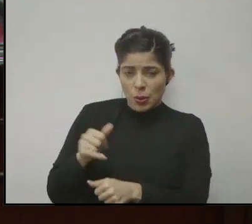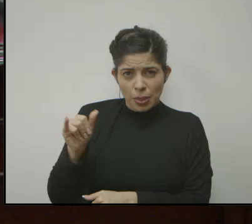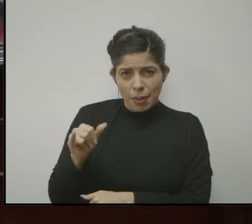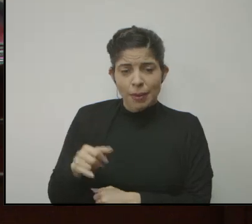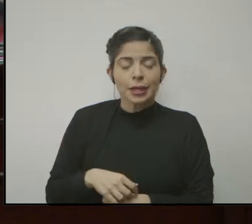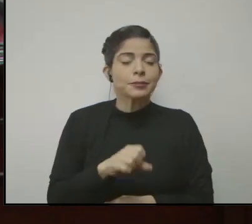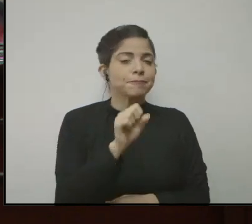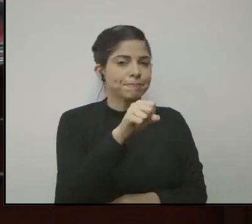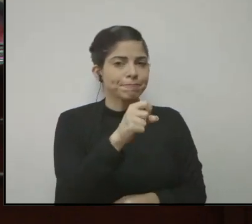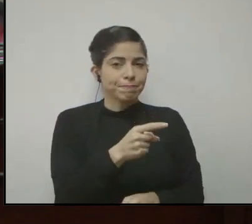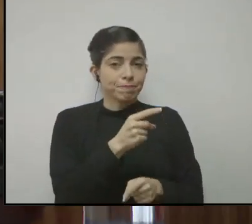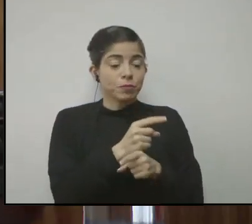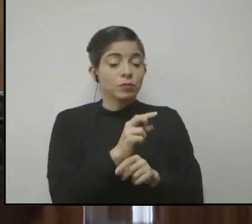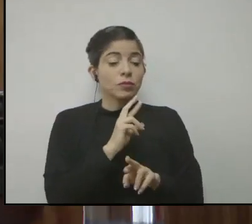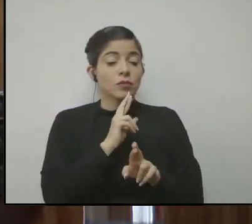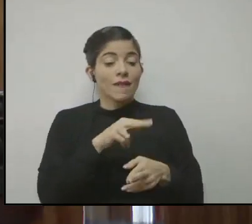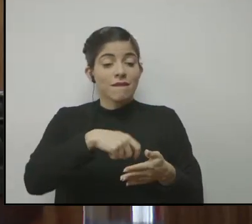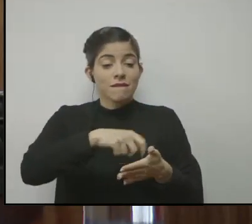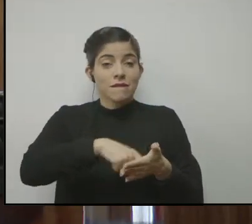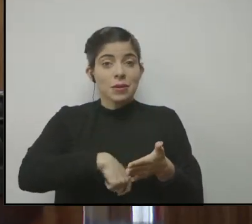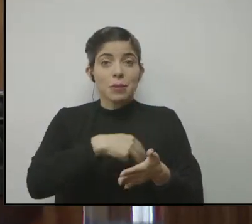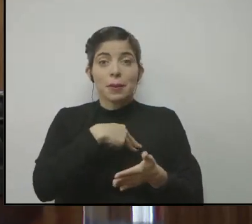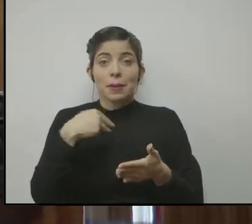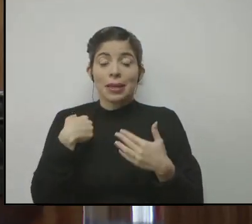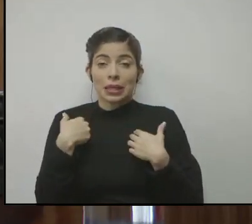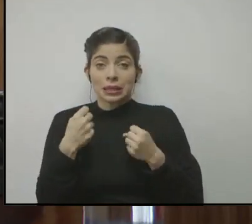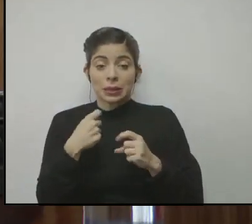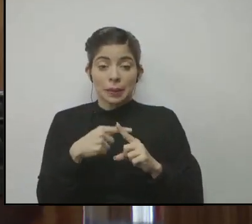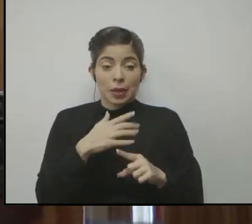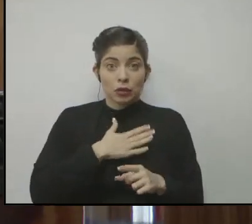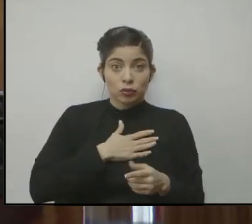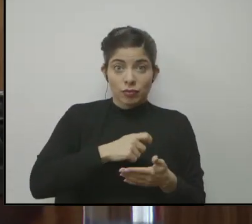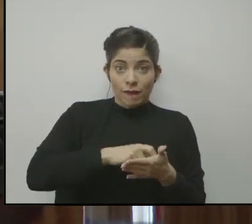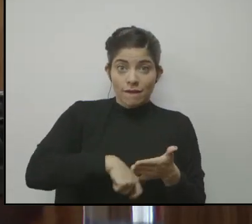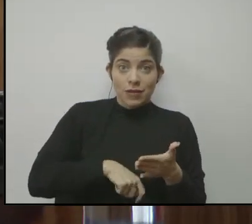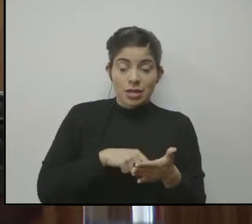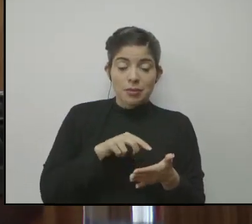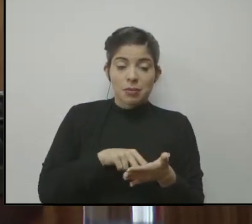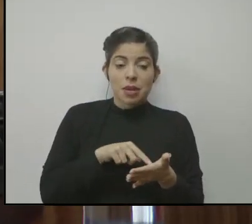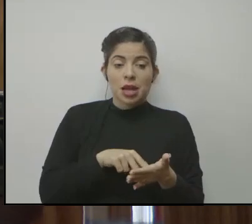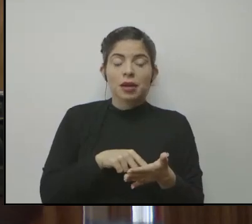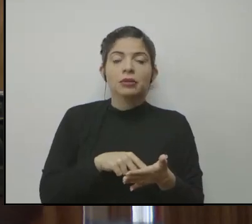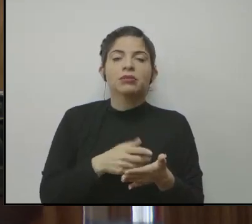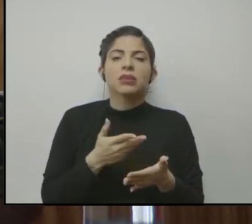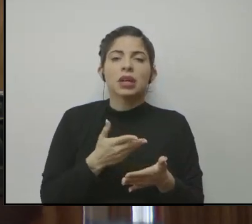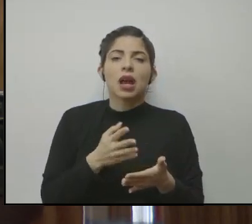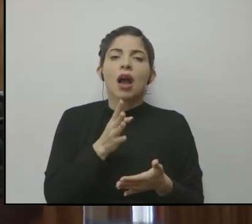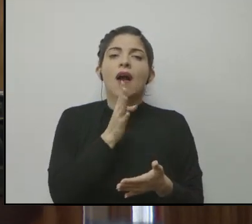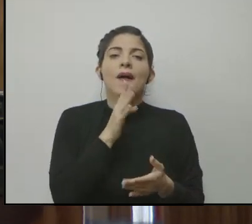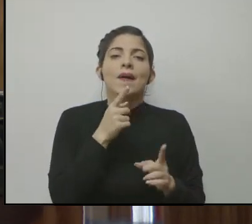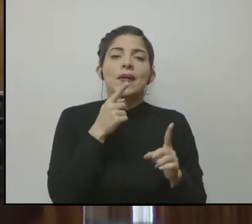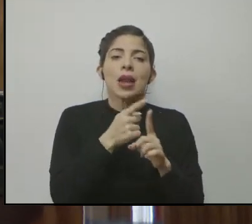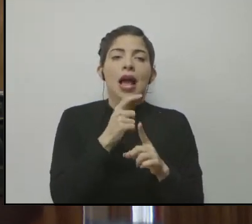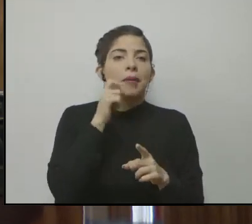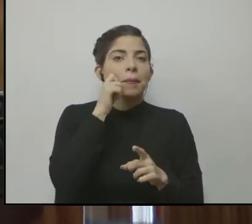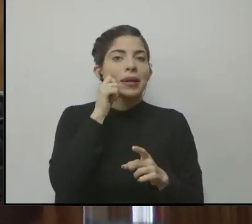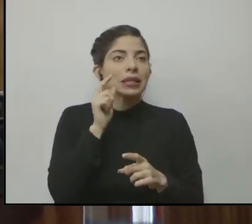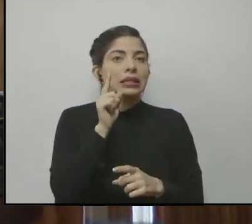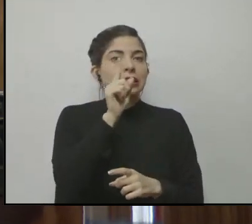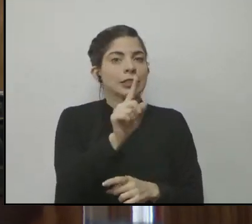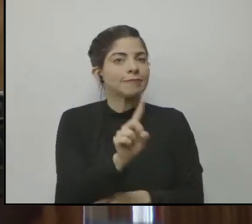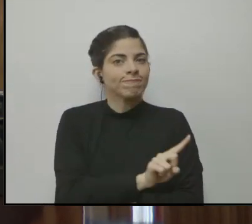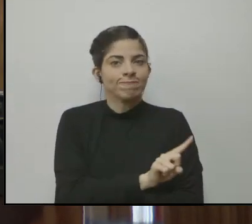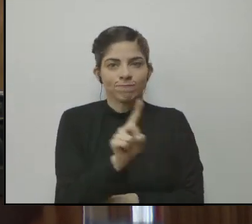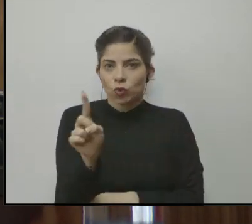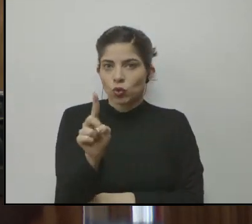Así es, la resolución que firmamos el Ministro de Salud y mi persona en su momento, donde hablamos de la no presencialidad, donde